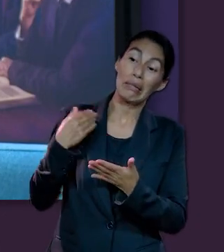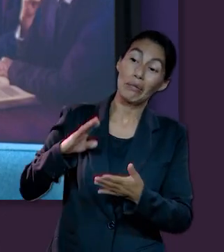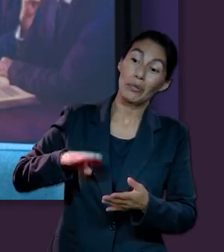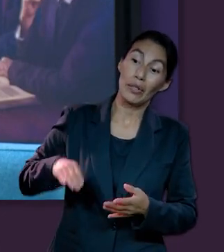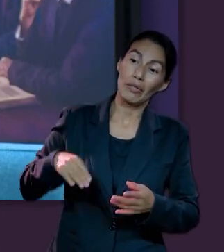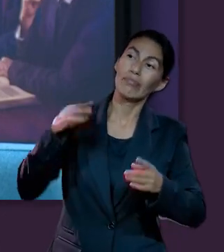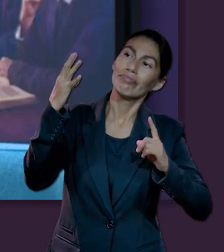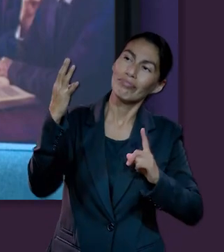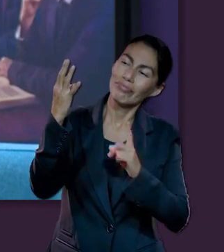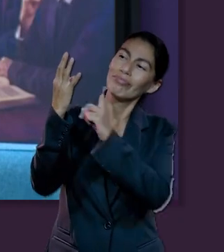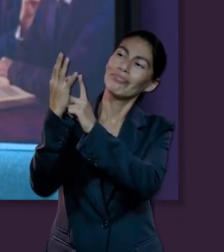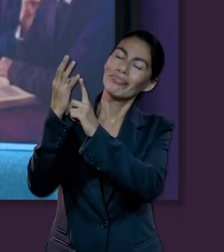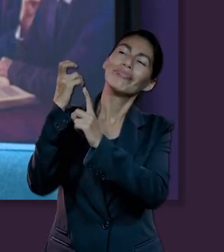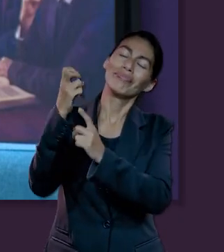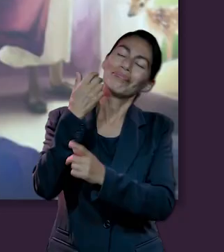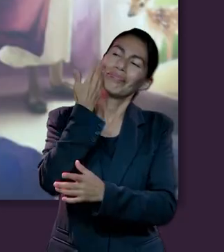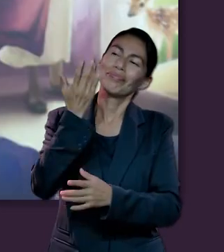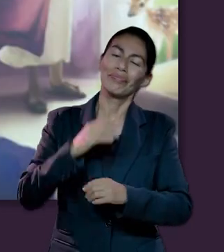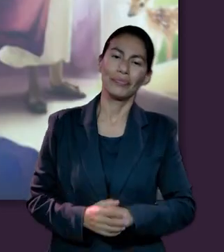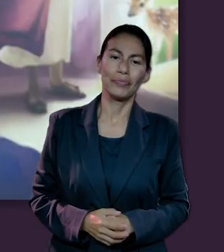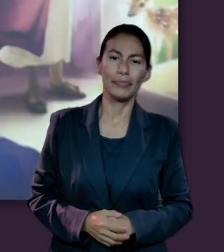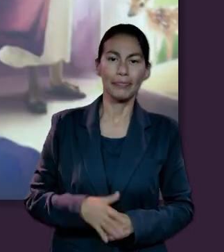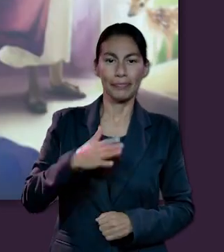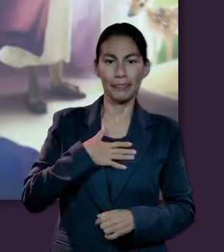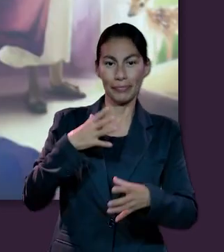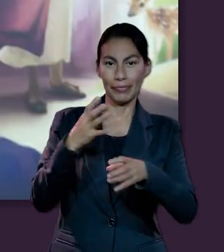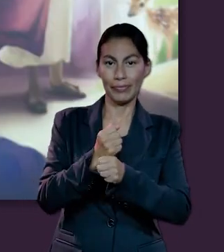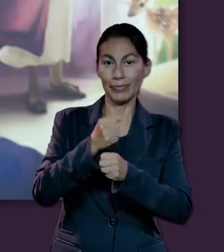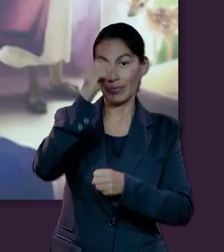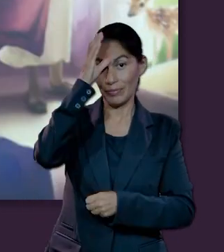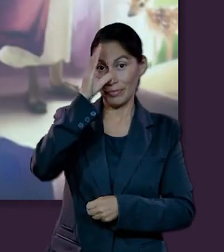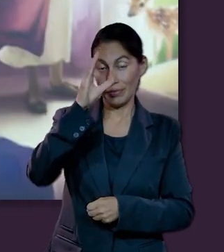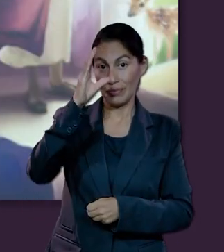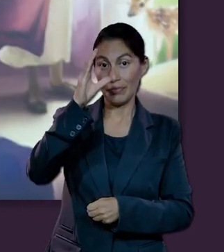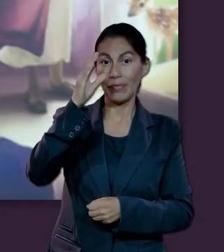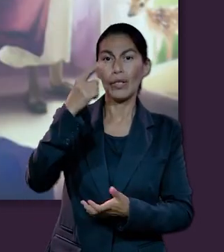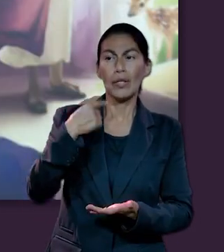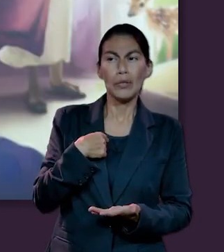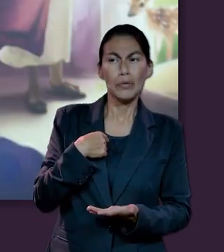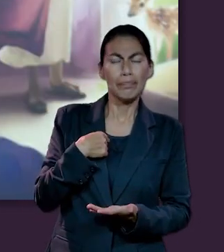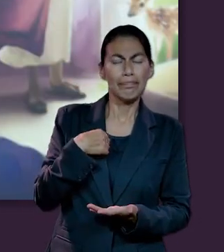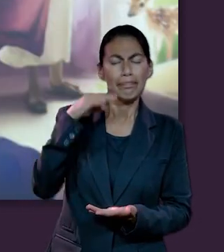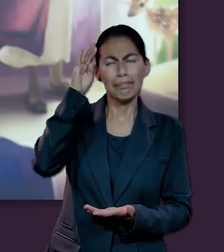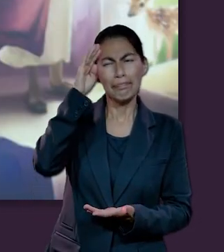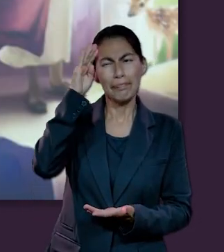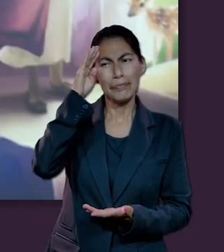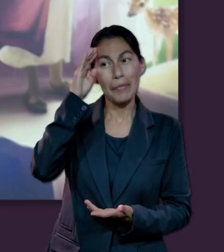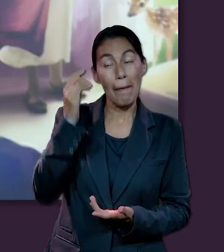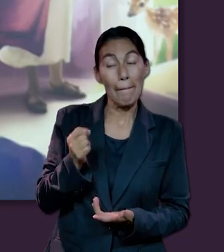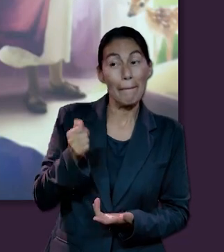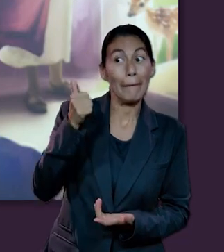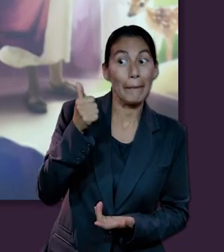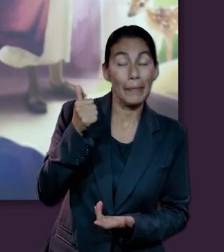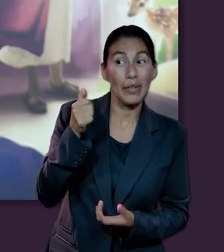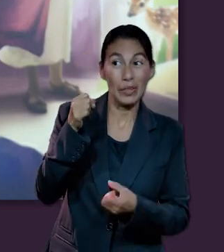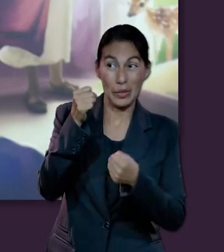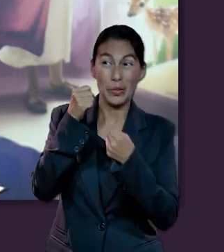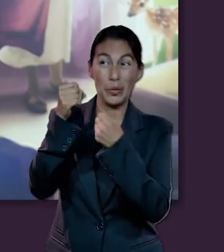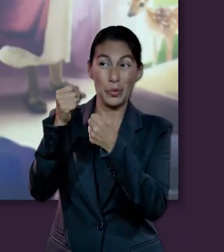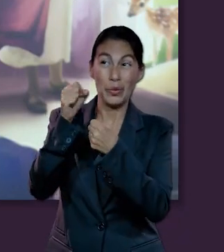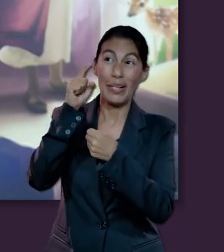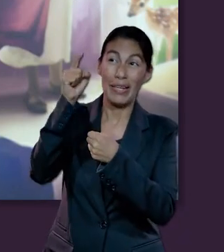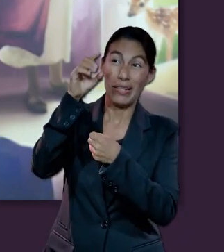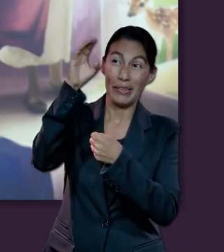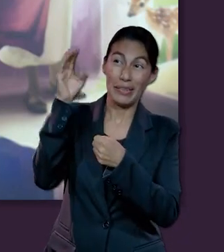queridos que han fallecido. Mi nombre es Chiprián Mojoria, y creo que yo primero que todo quisiera